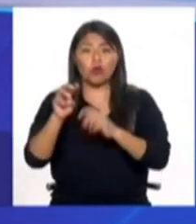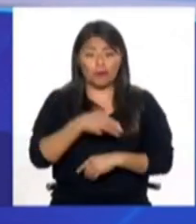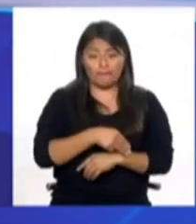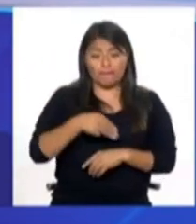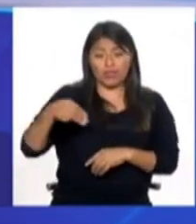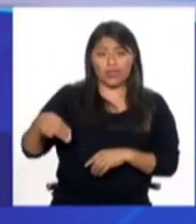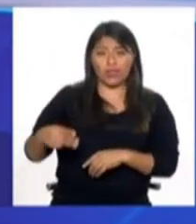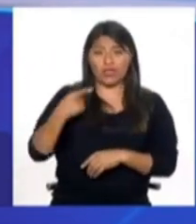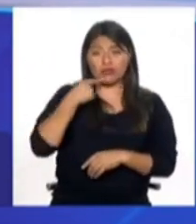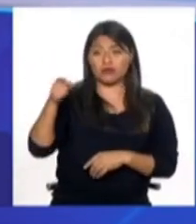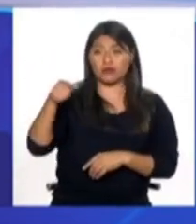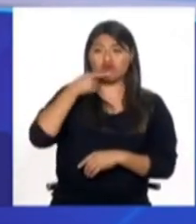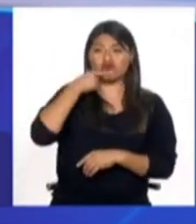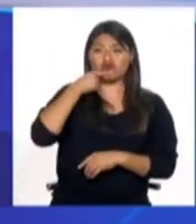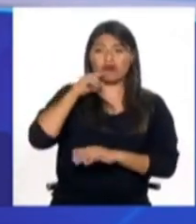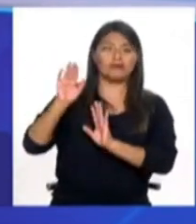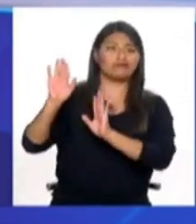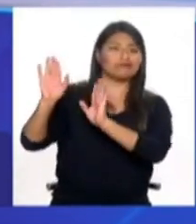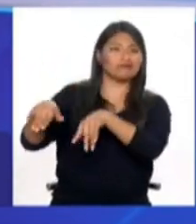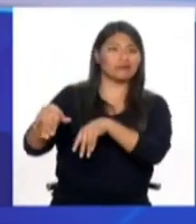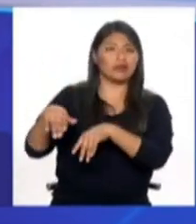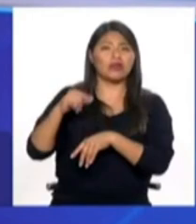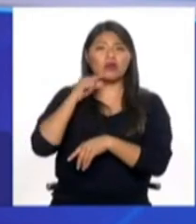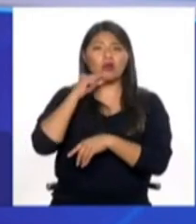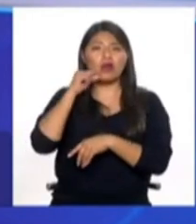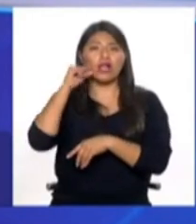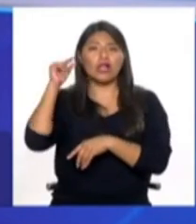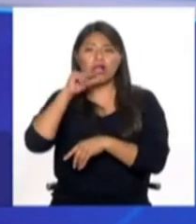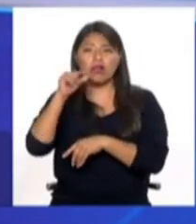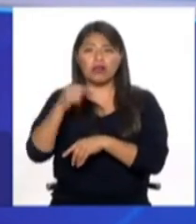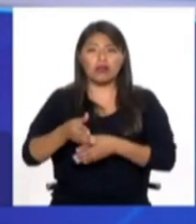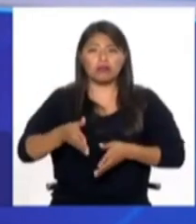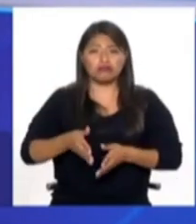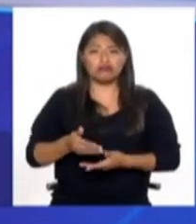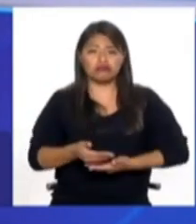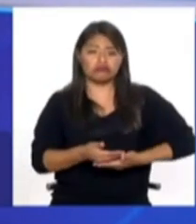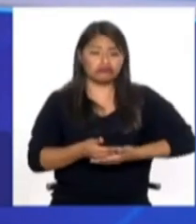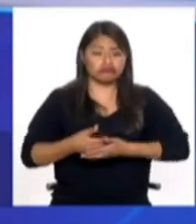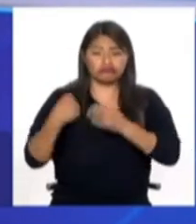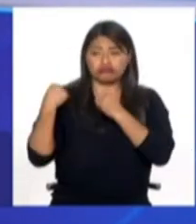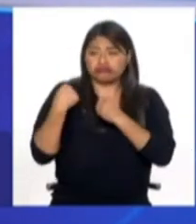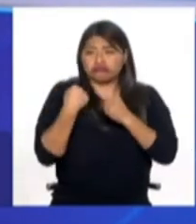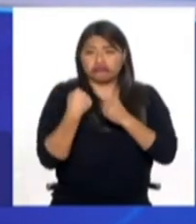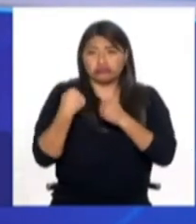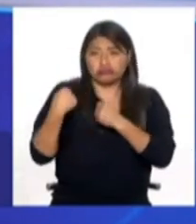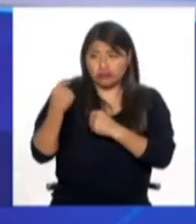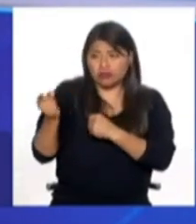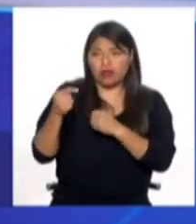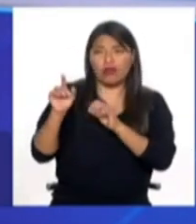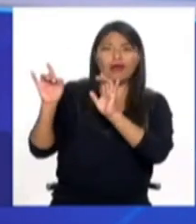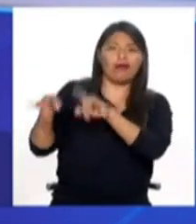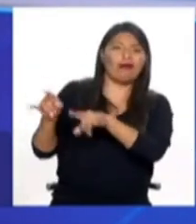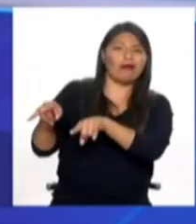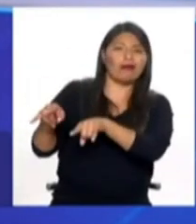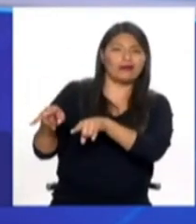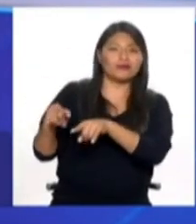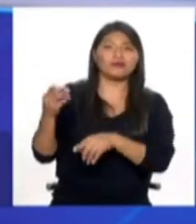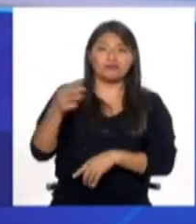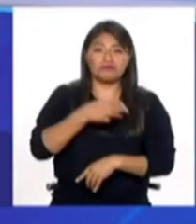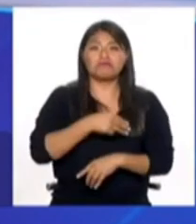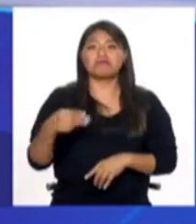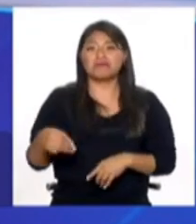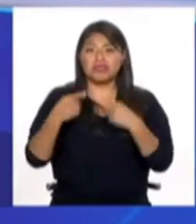deshumanizan a una mujer aymara por tener a su bebé en una protesta, también es racista y tenemos que decirlo. Es decir, está